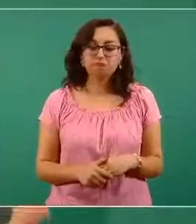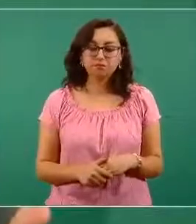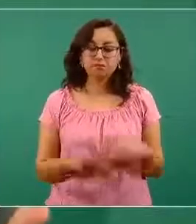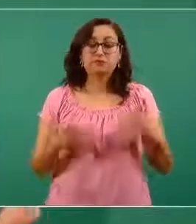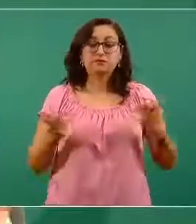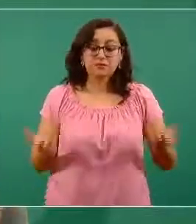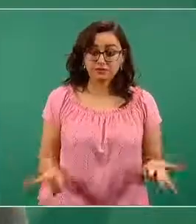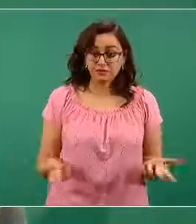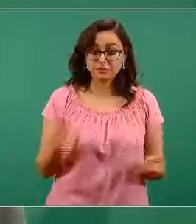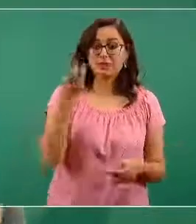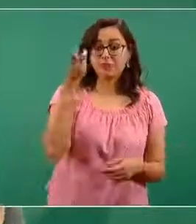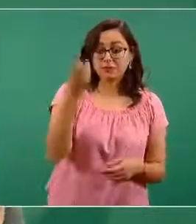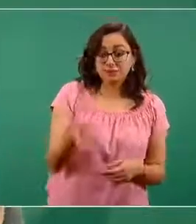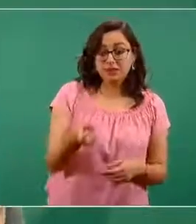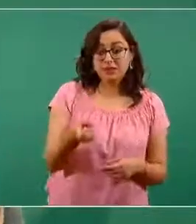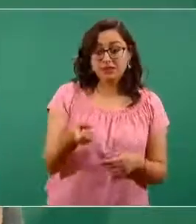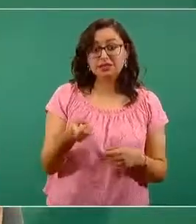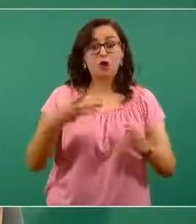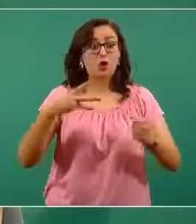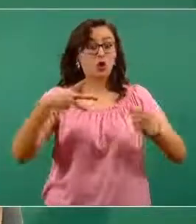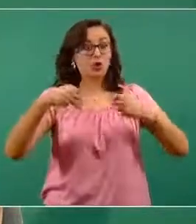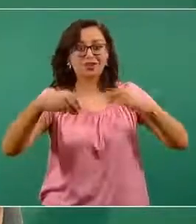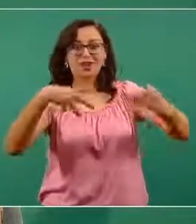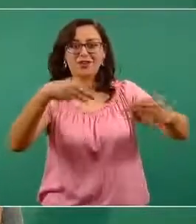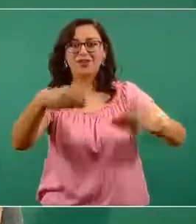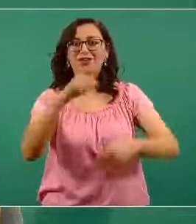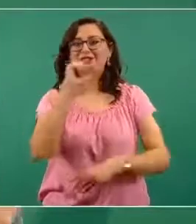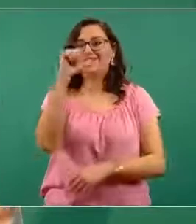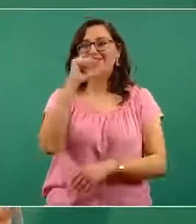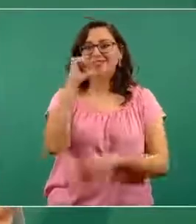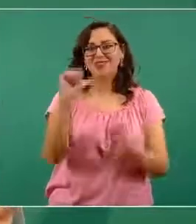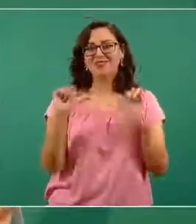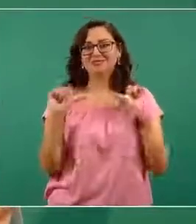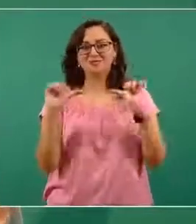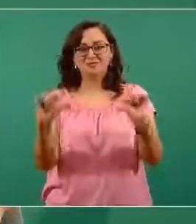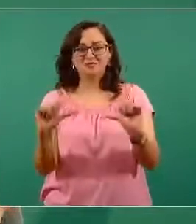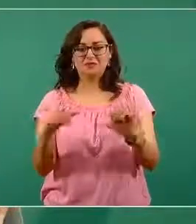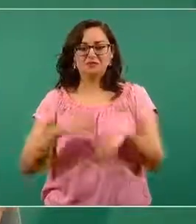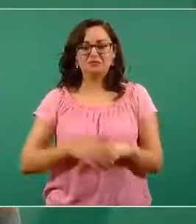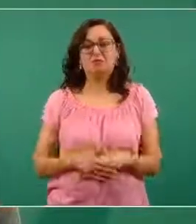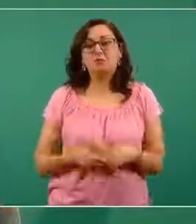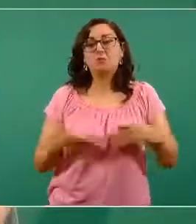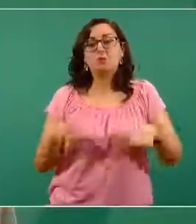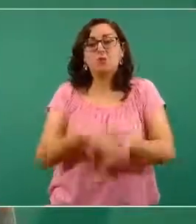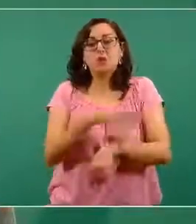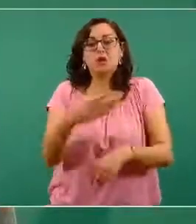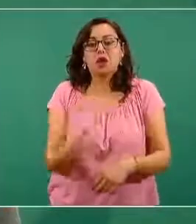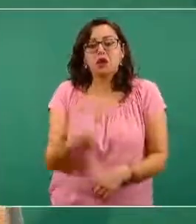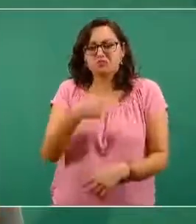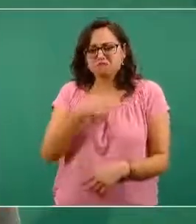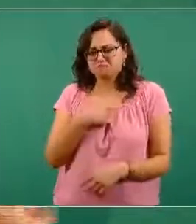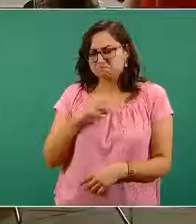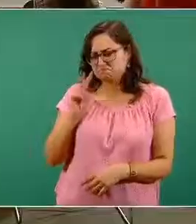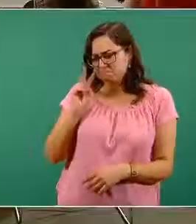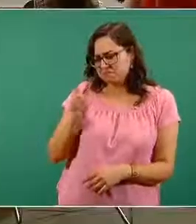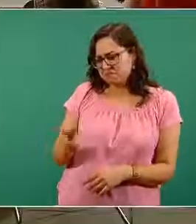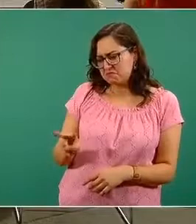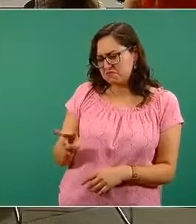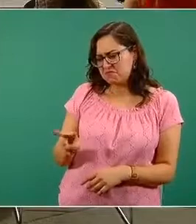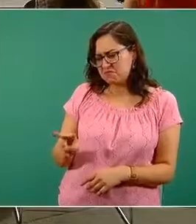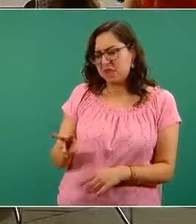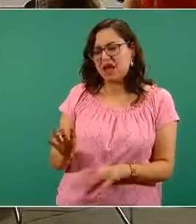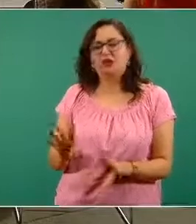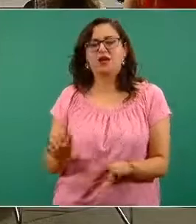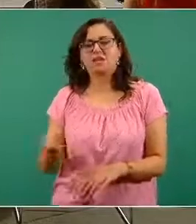ahí empiezo a romper las cadenas de transmisión. Porque si yo lo que hago es darles un